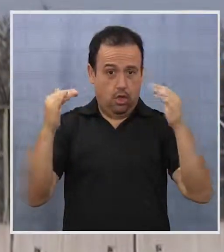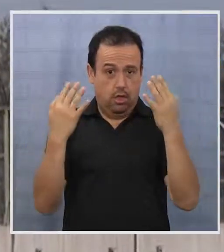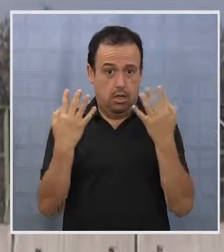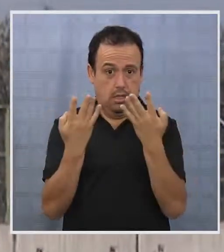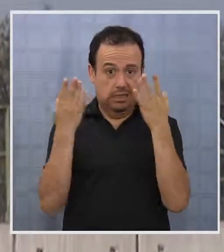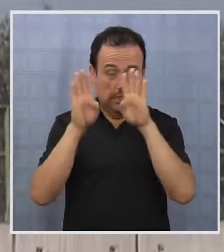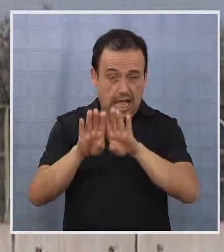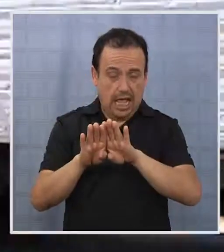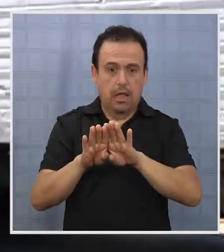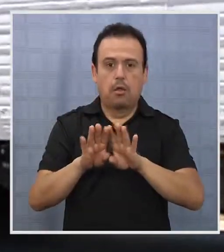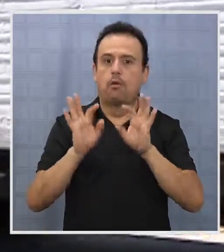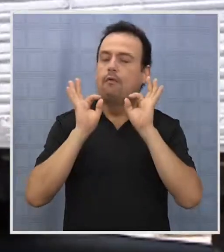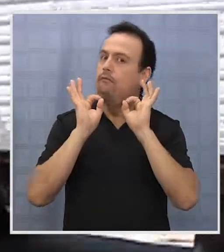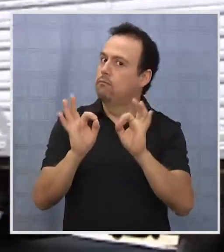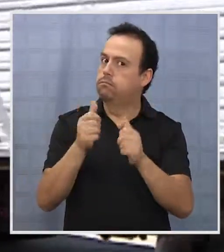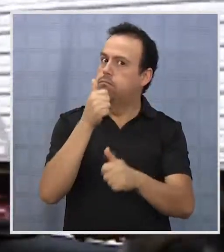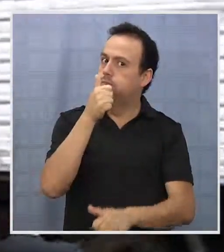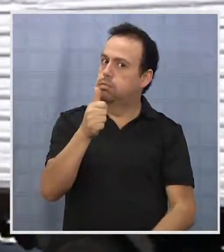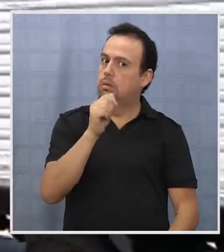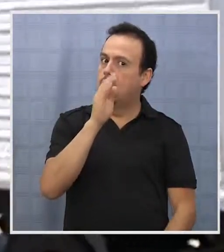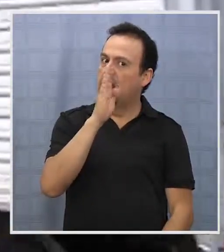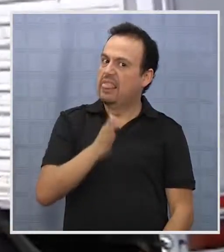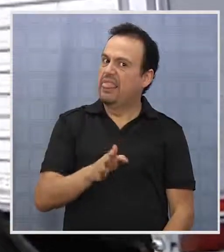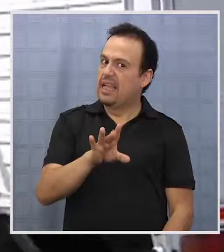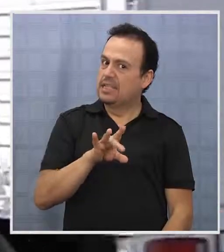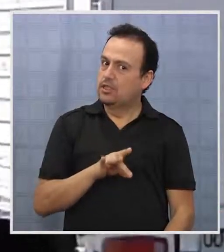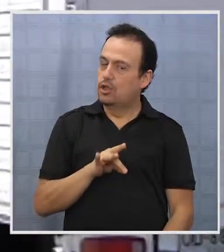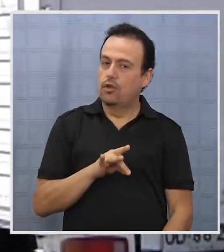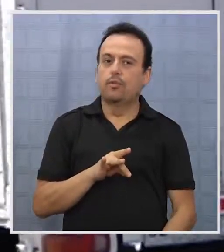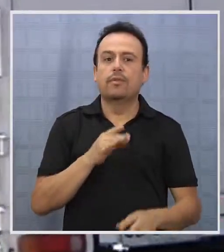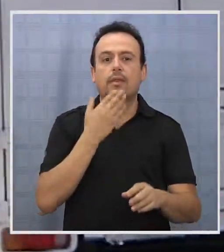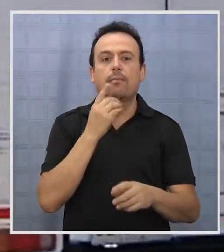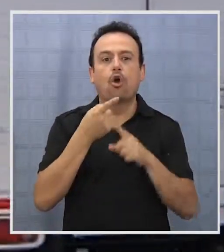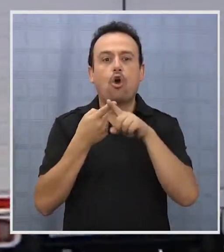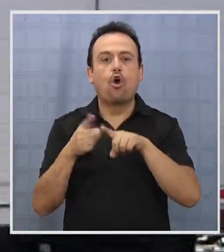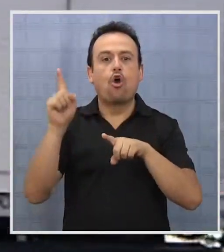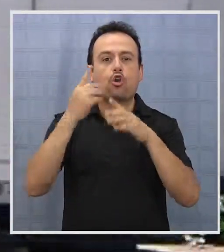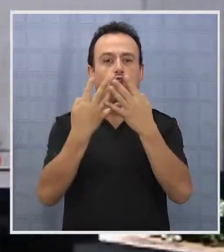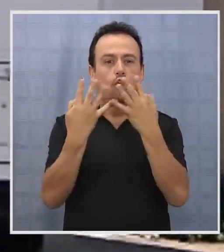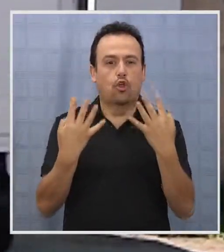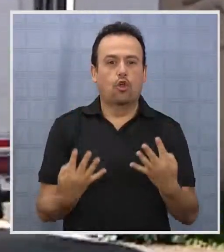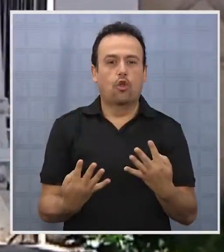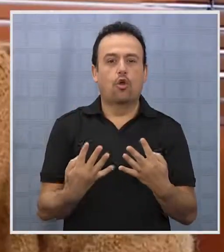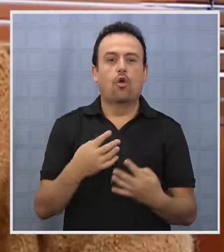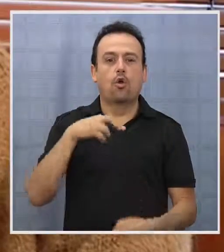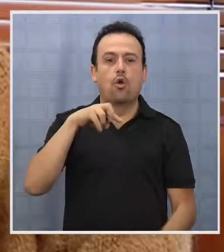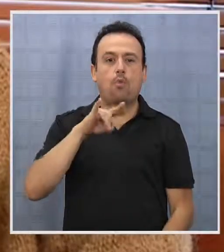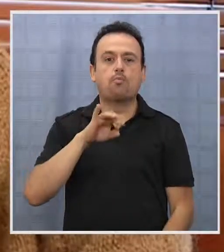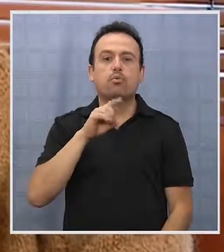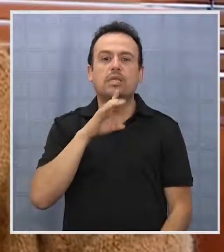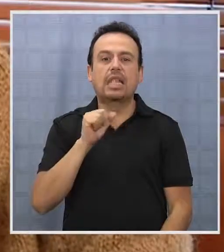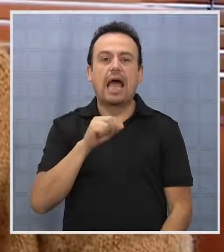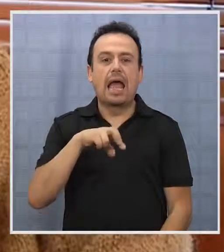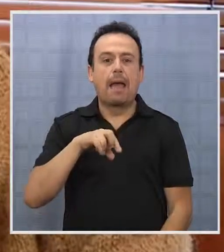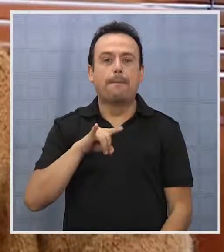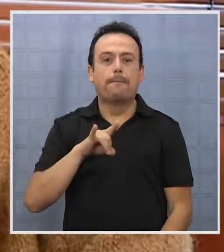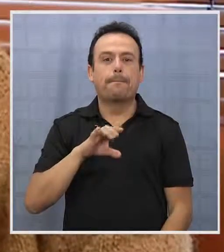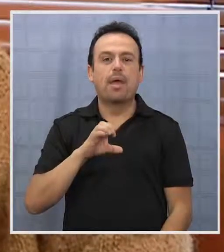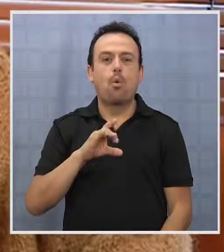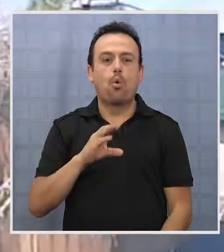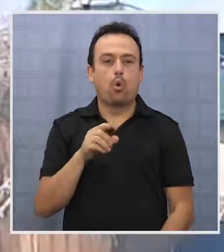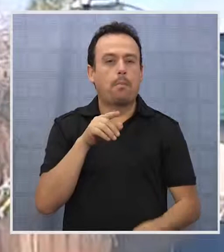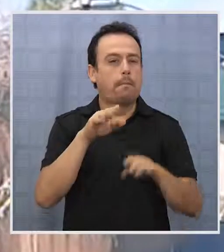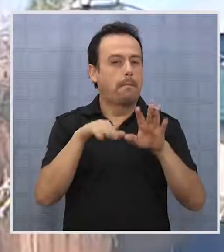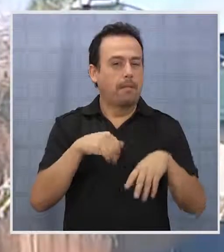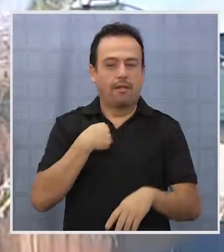una buena decisión pero yo espero que también se cierre el penal de Punta de Peuco porque yo creo que también es